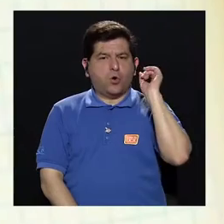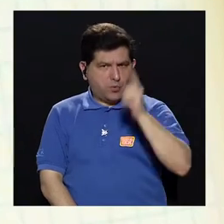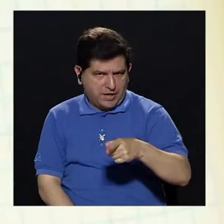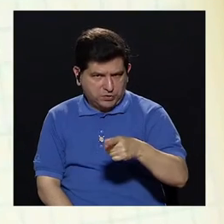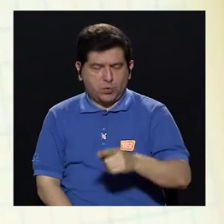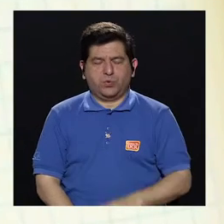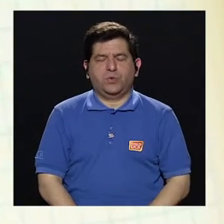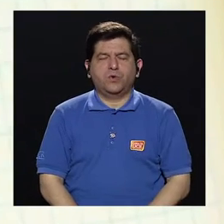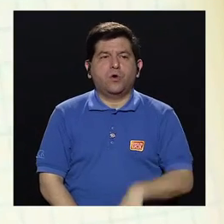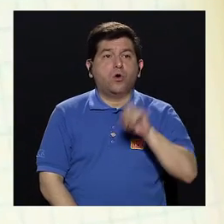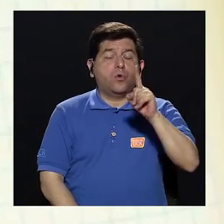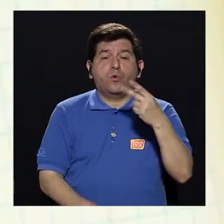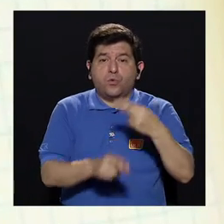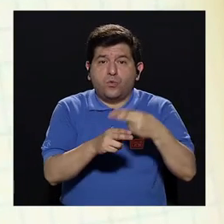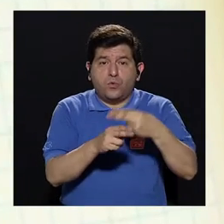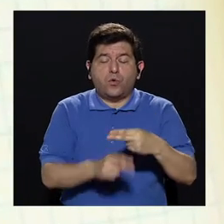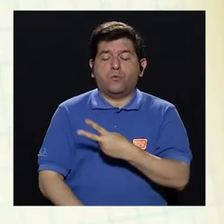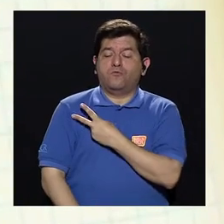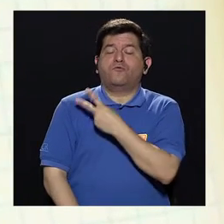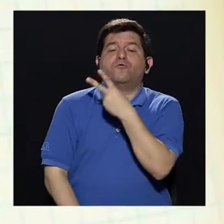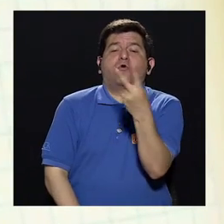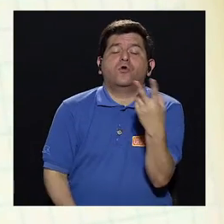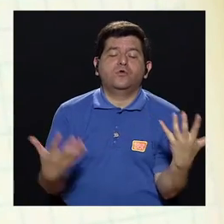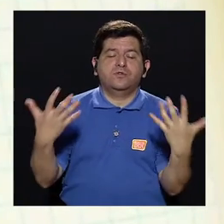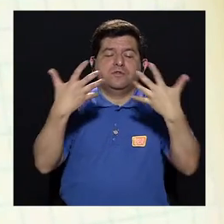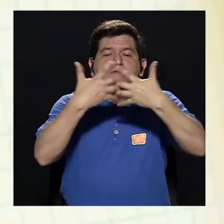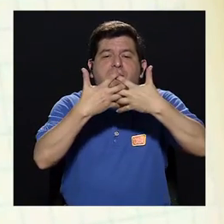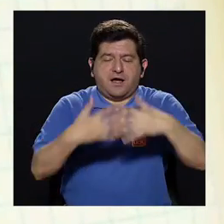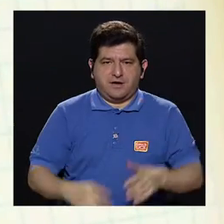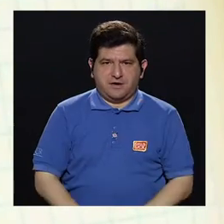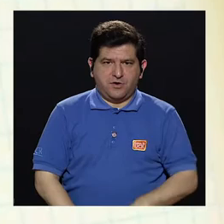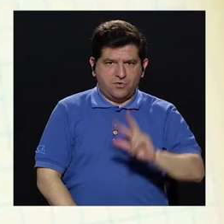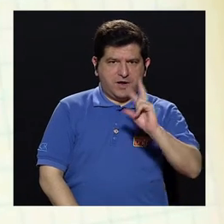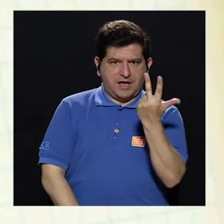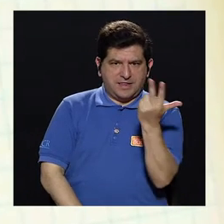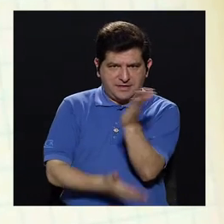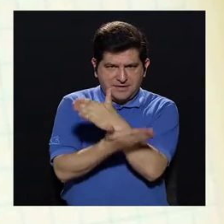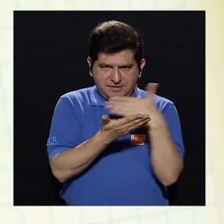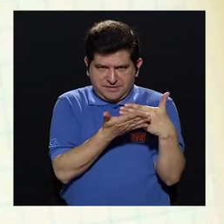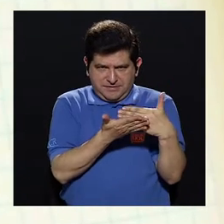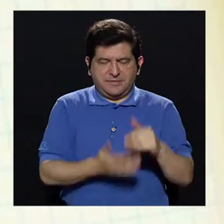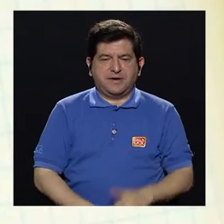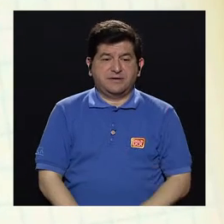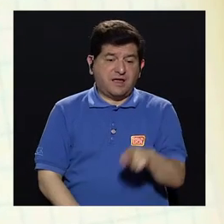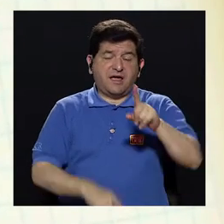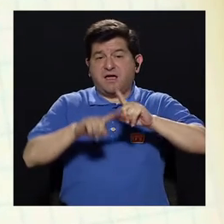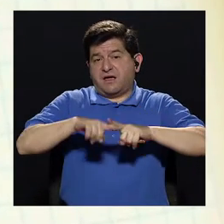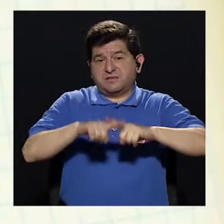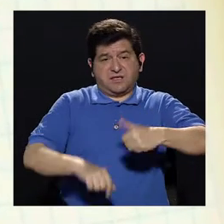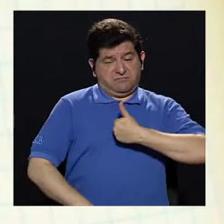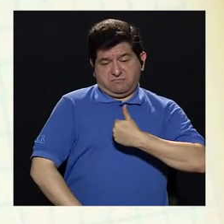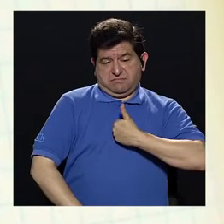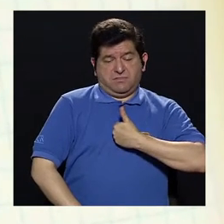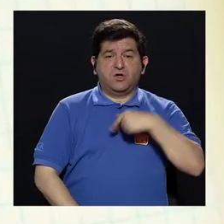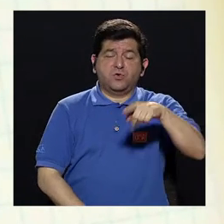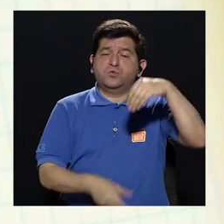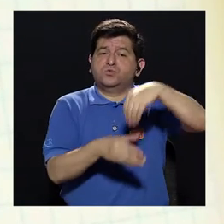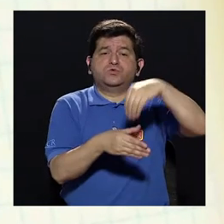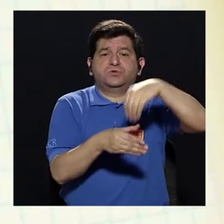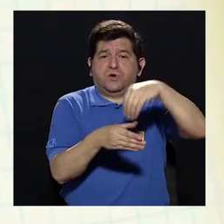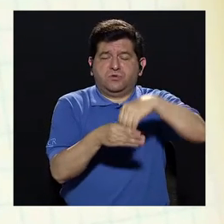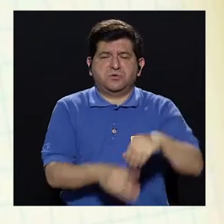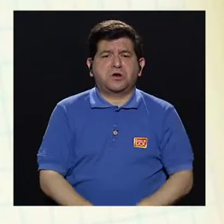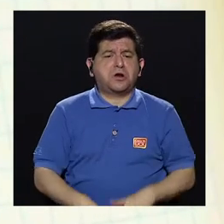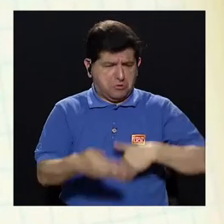Ahora, hay uno que se llama el voluntario complementario, tercer pilar, que ese depende de usted, si aporta